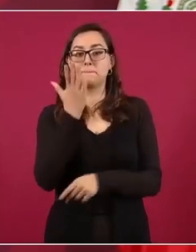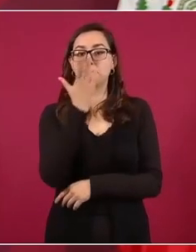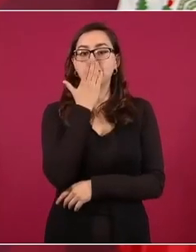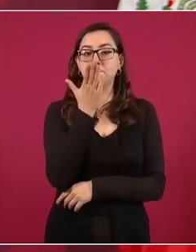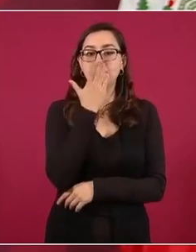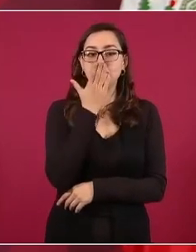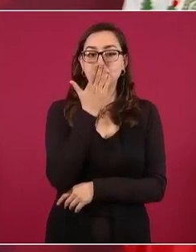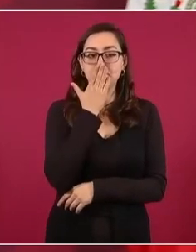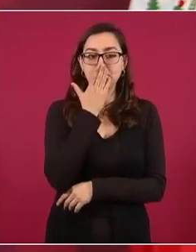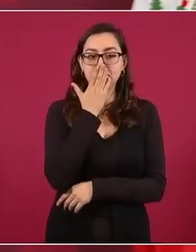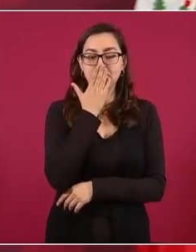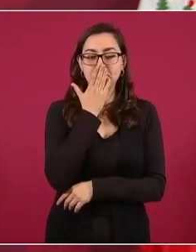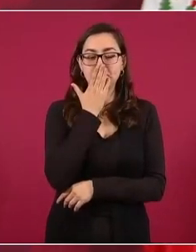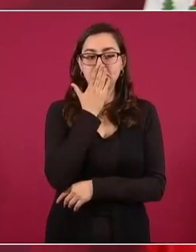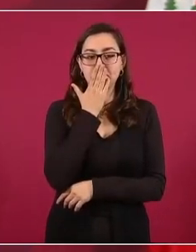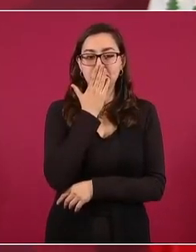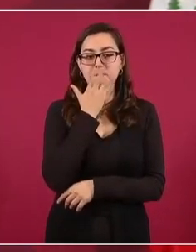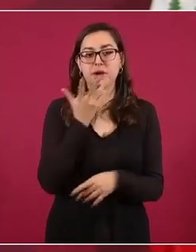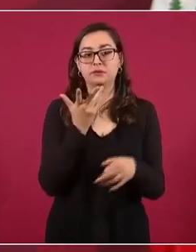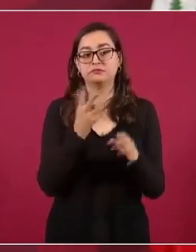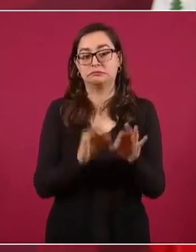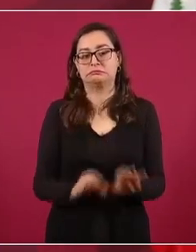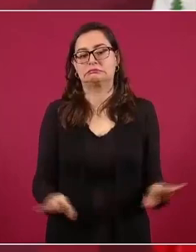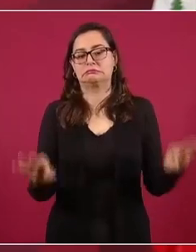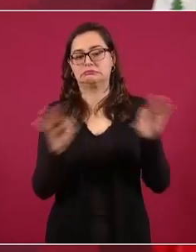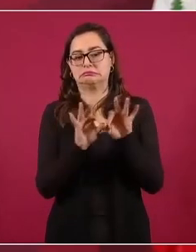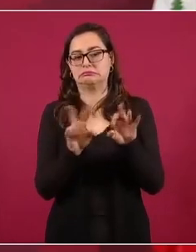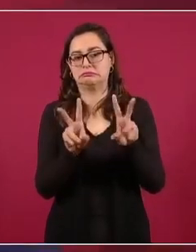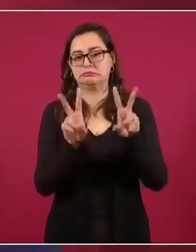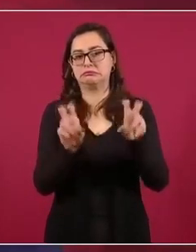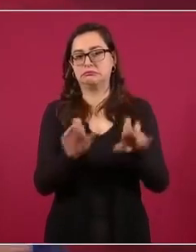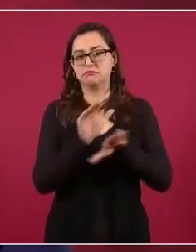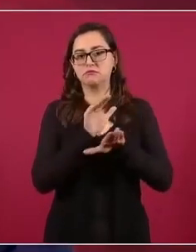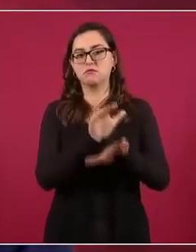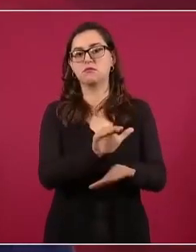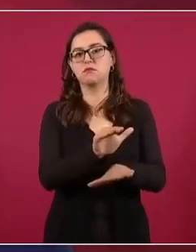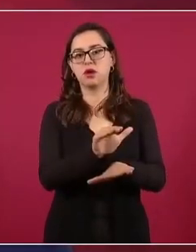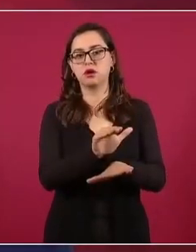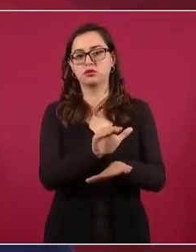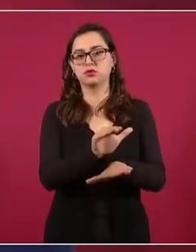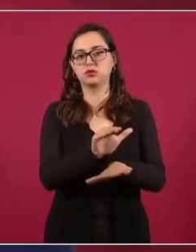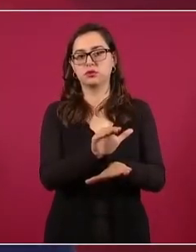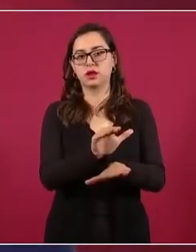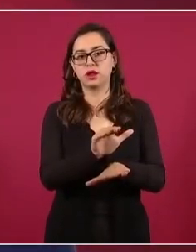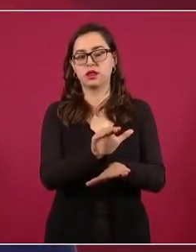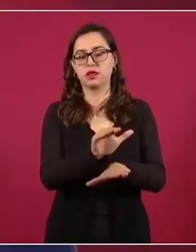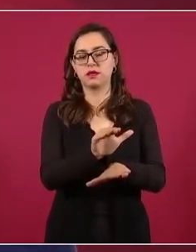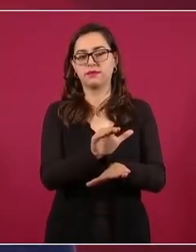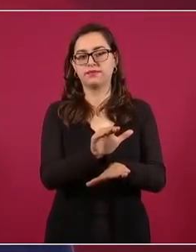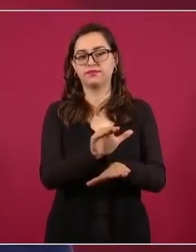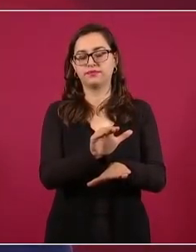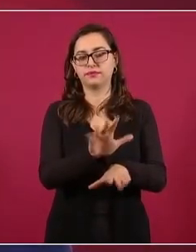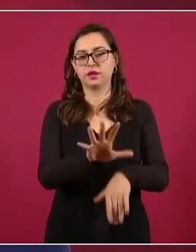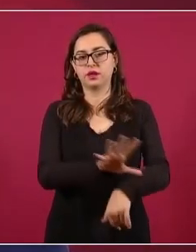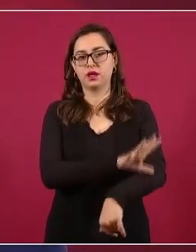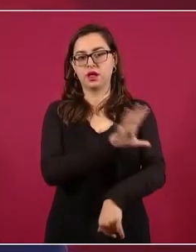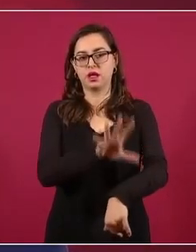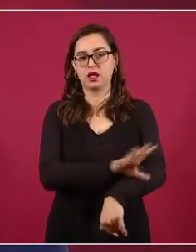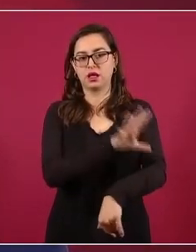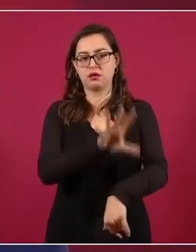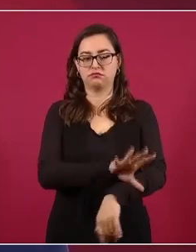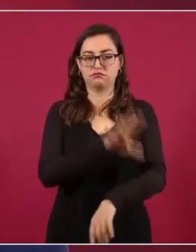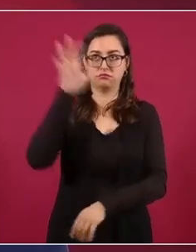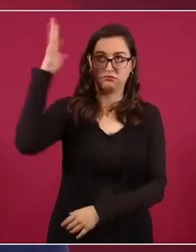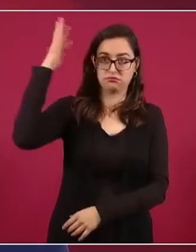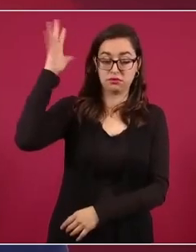es la producción de energía solar,